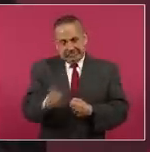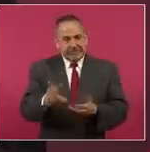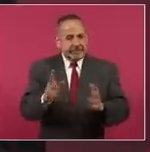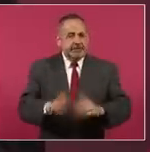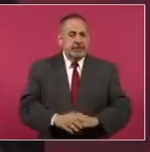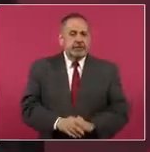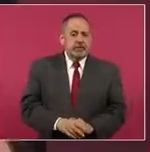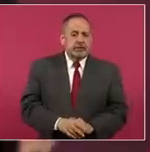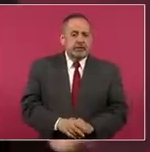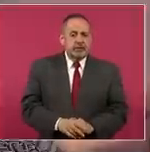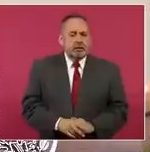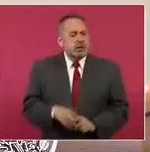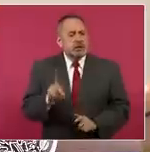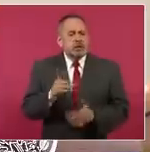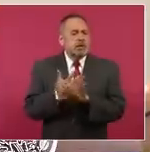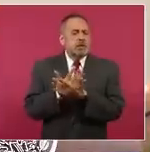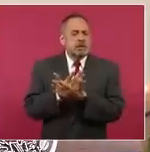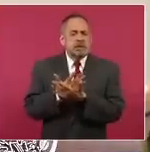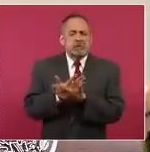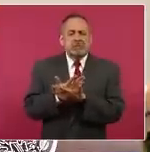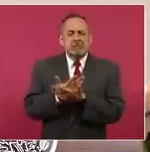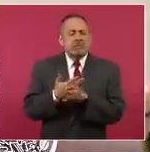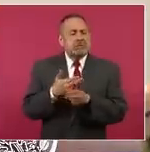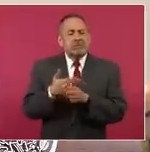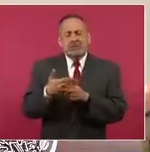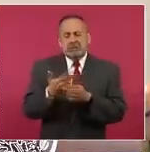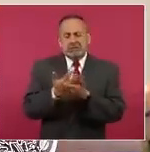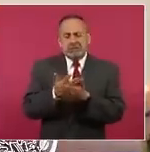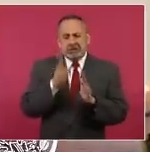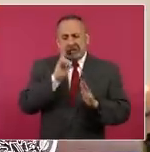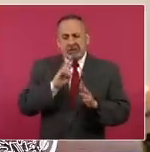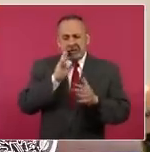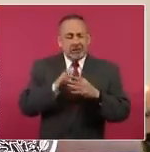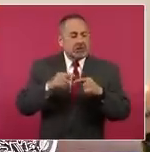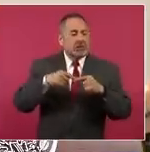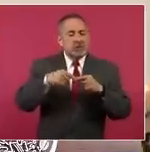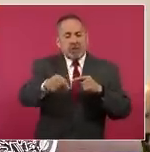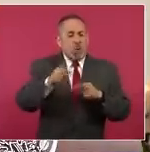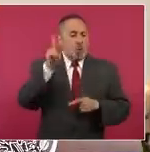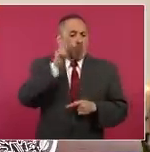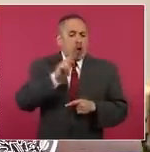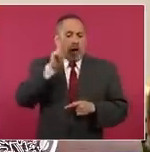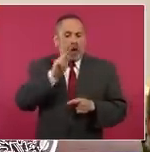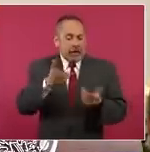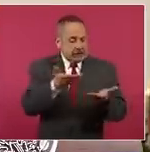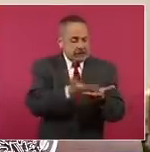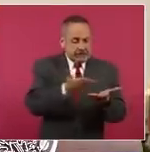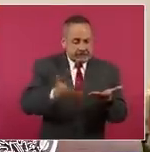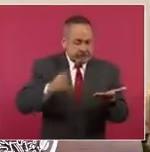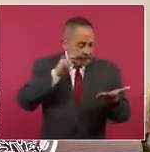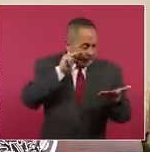Y hay que esperar a que se desahoguen todas las pruebas.